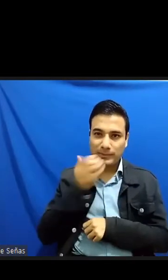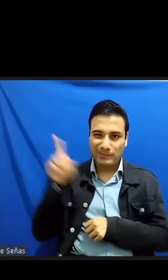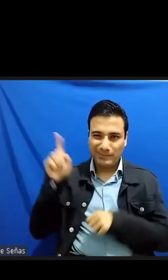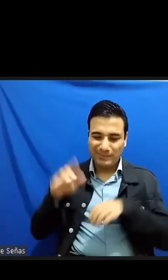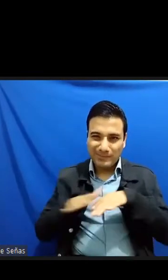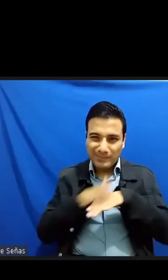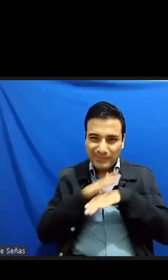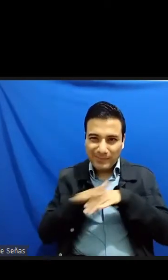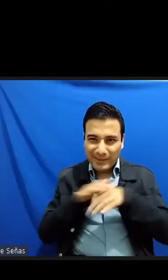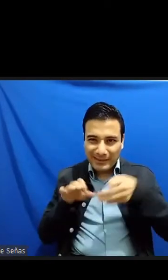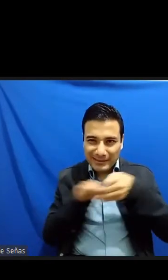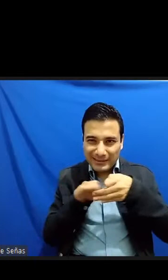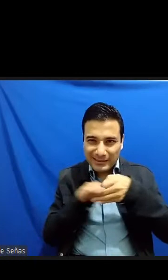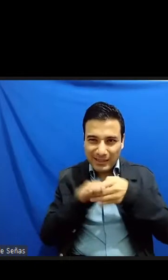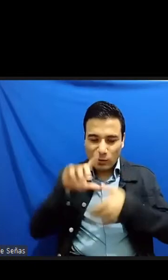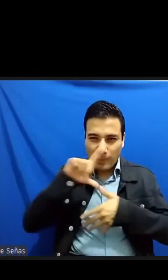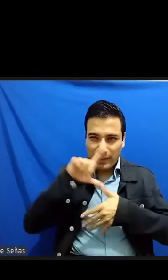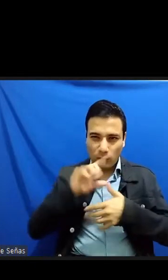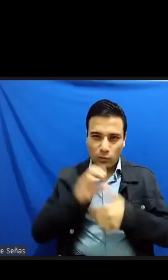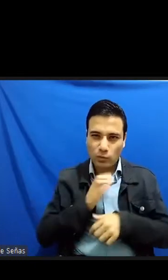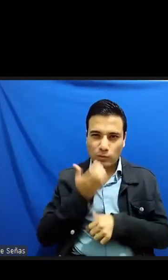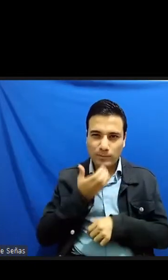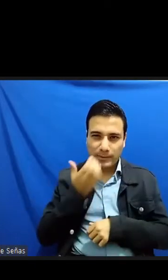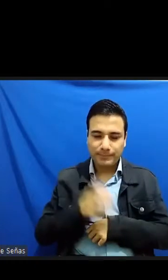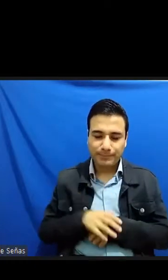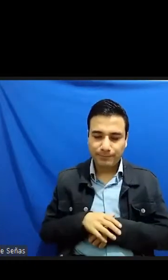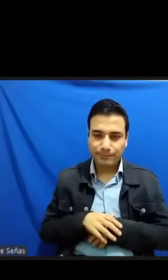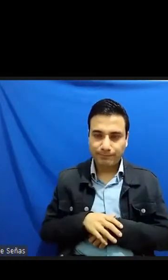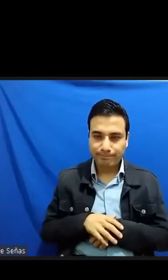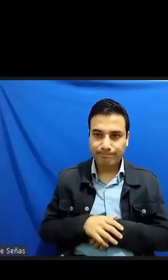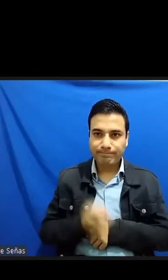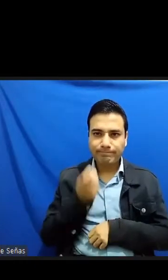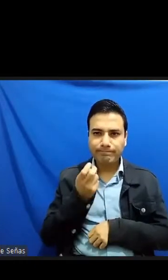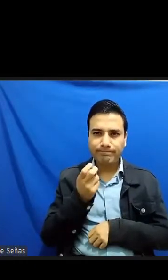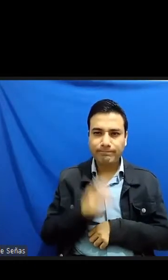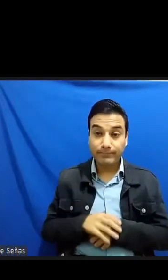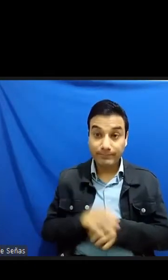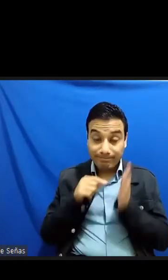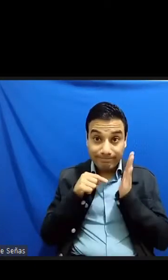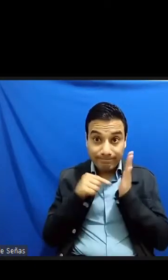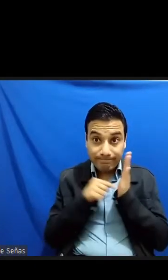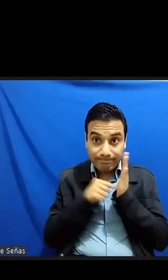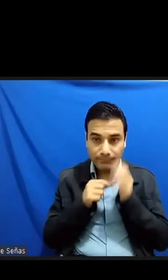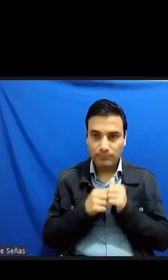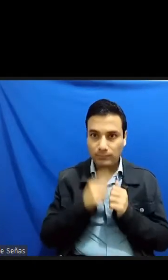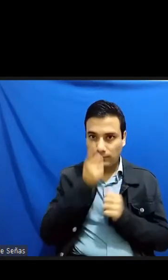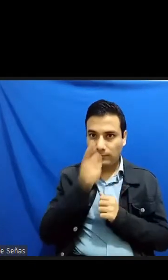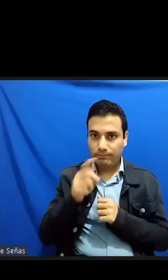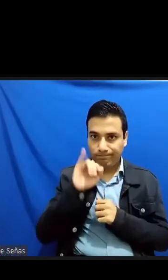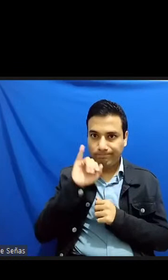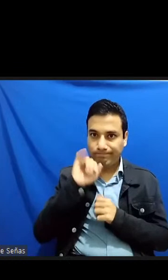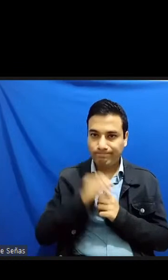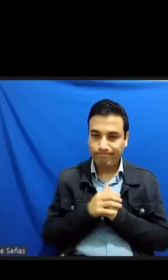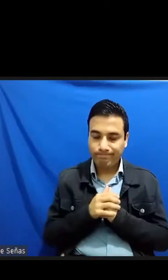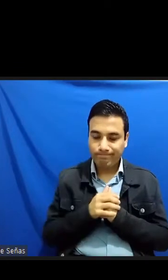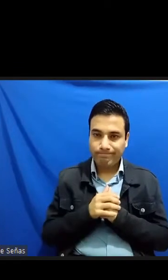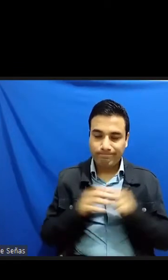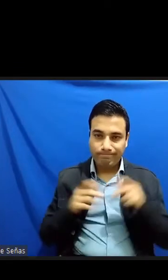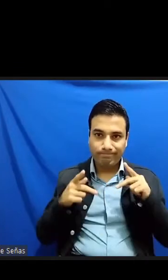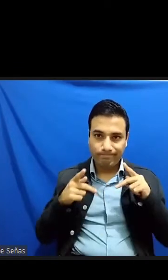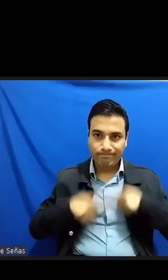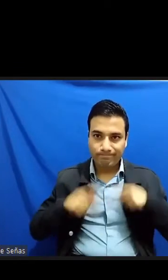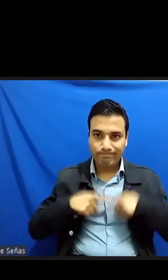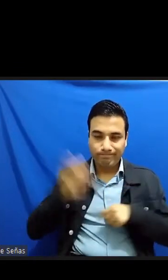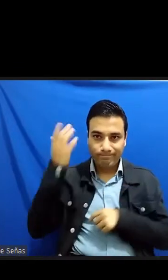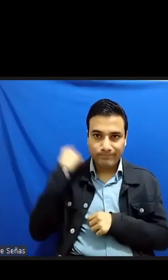principalmente pone en evidencia el genocidio al que está expuesta llevada a